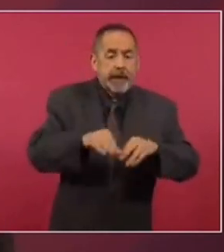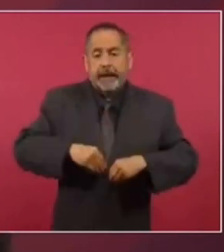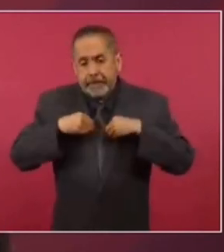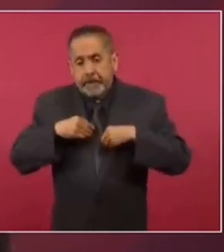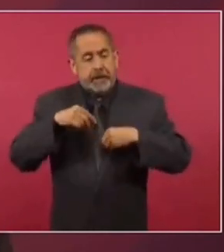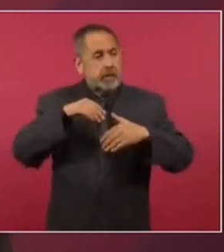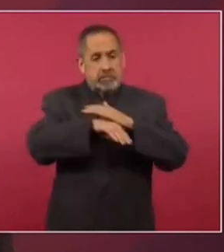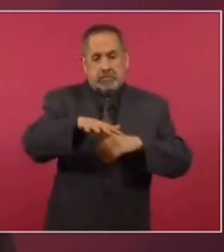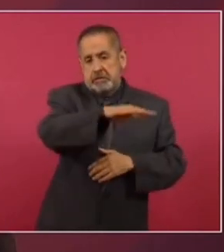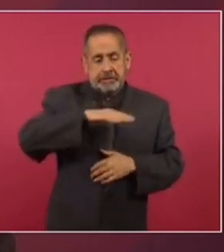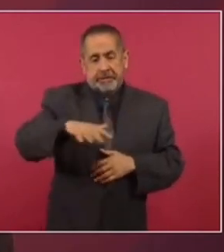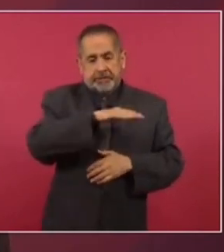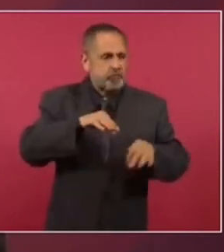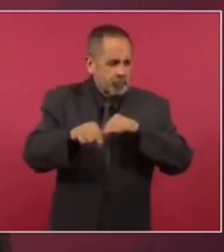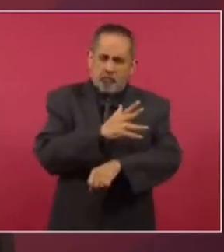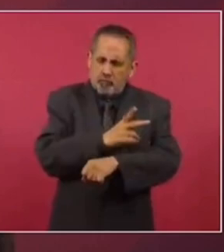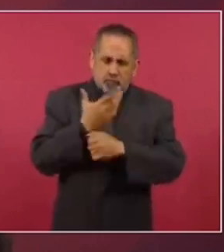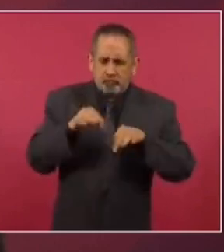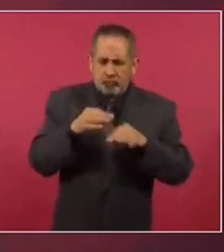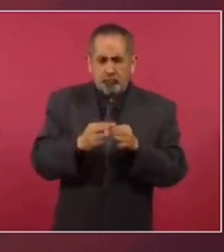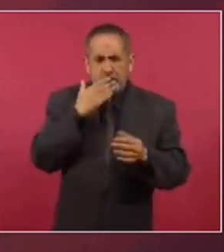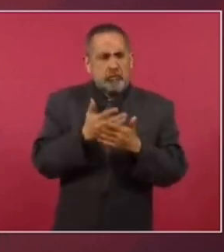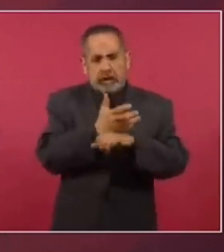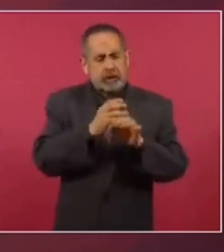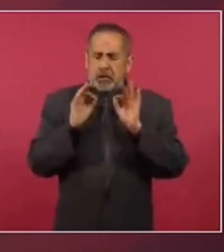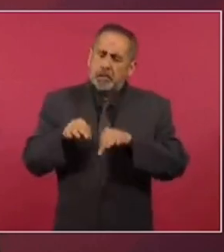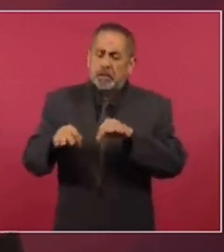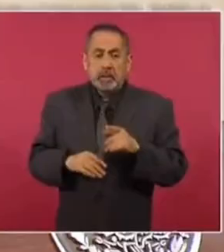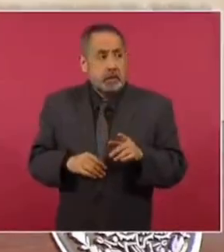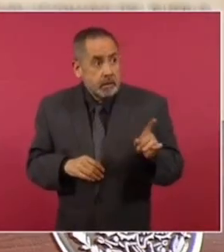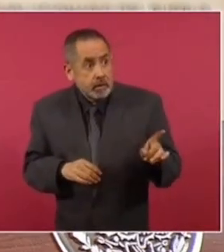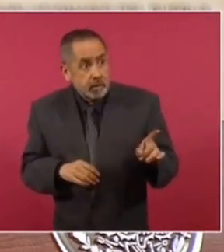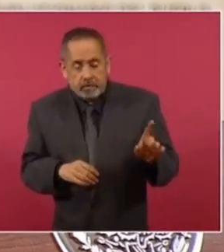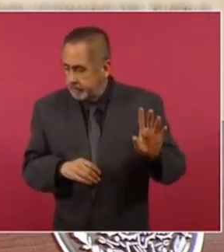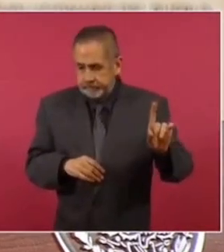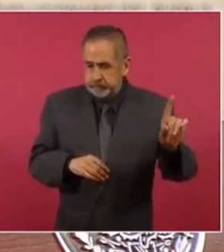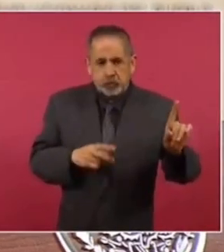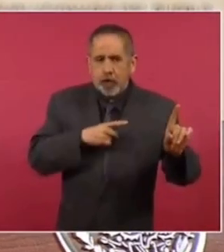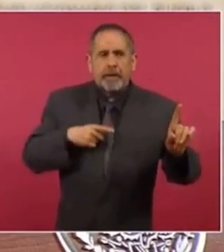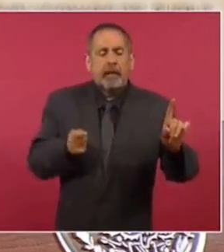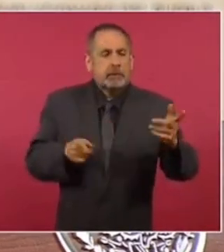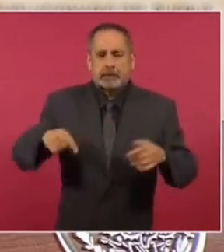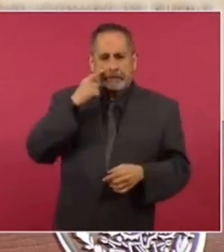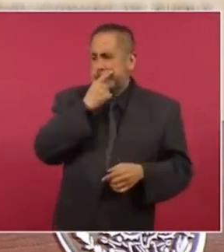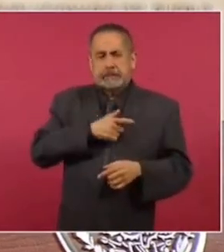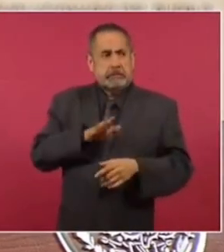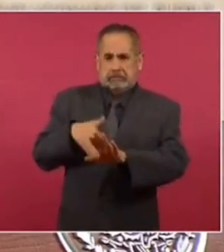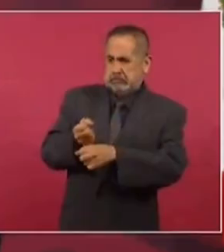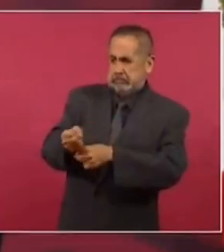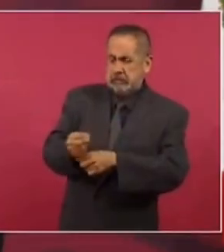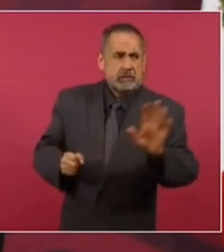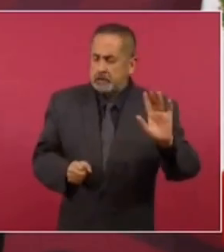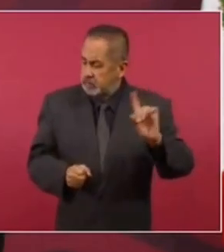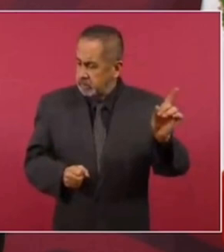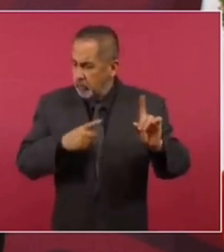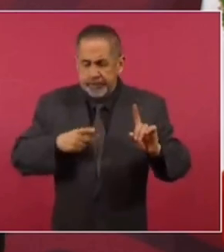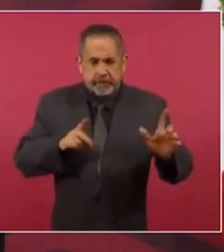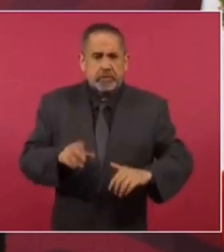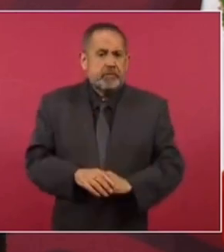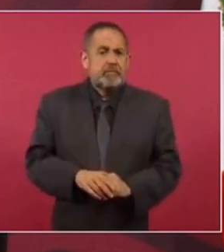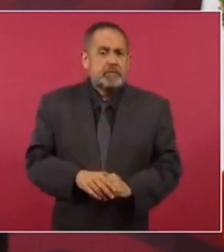honradamente en Estados Unidos, no les va a padecer el que se maltrate